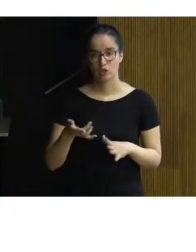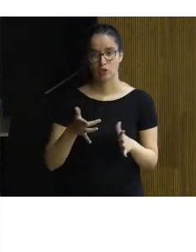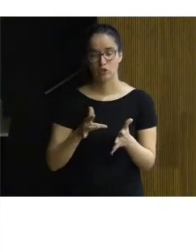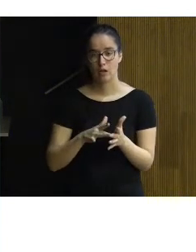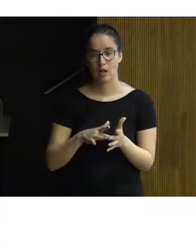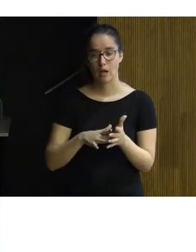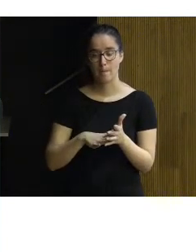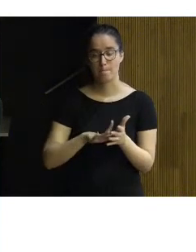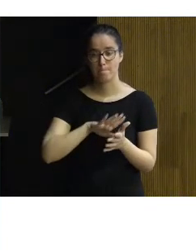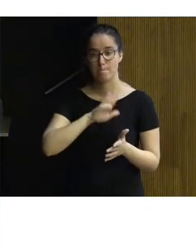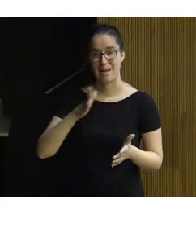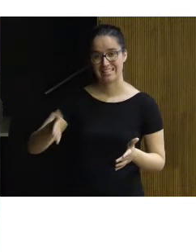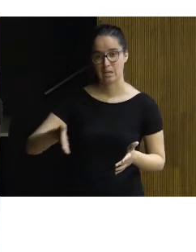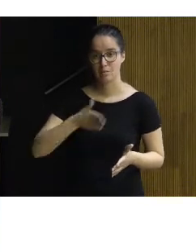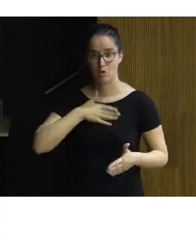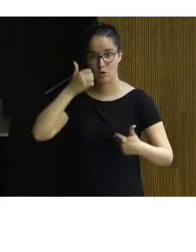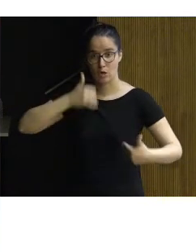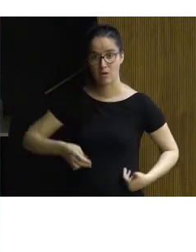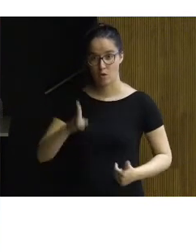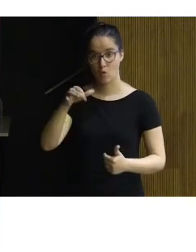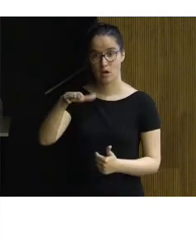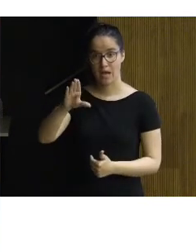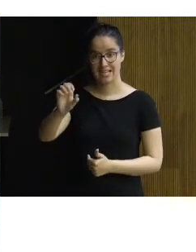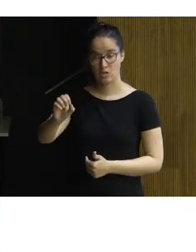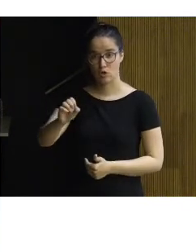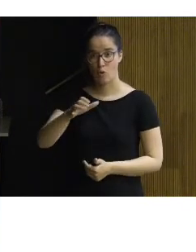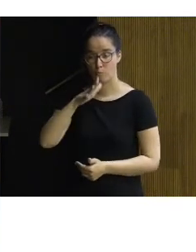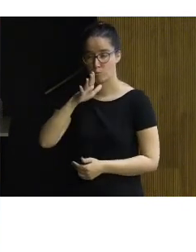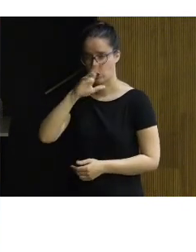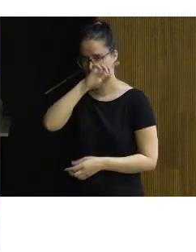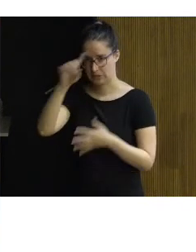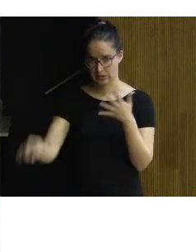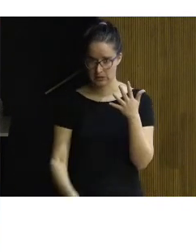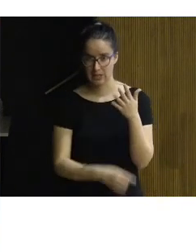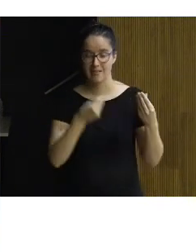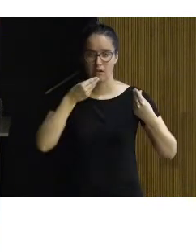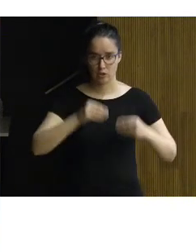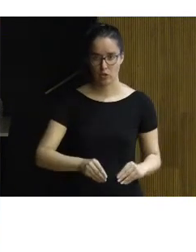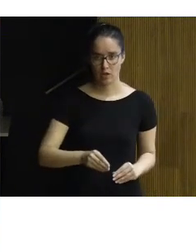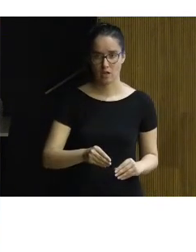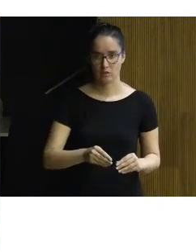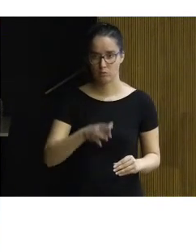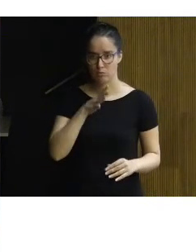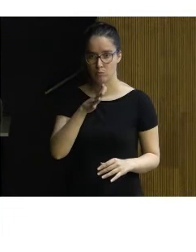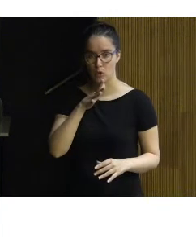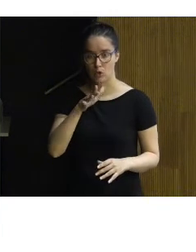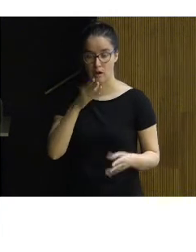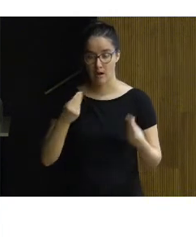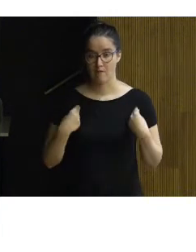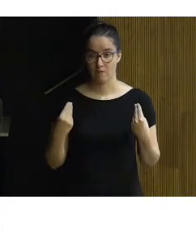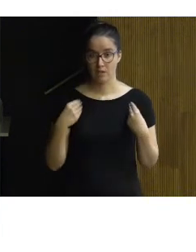patrimonio de la humanidad por la UNESCO por diferentes razones históricas porque refleja la vida